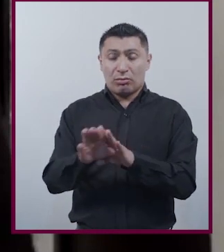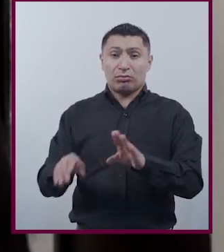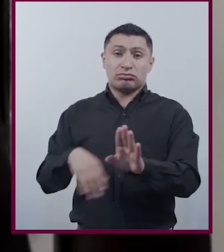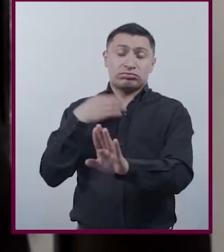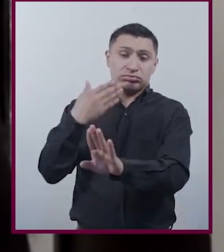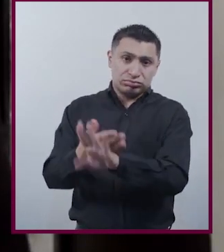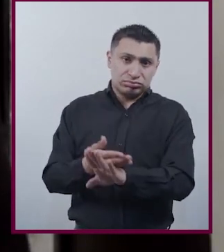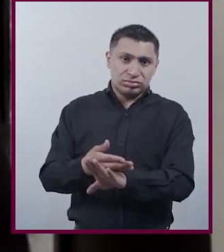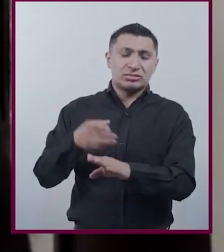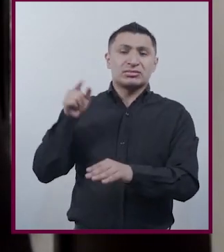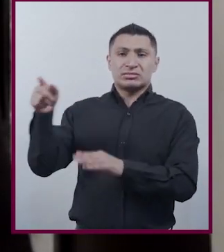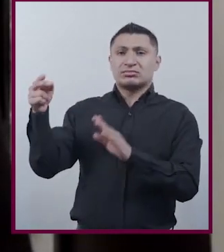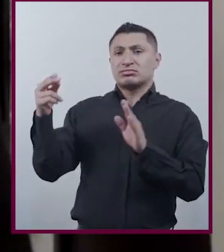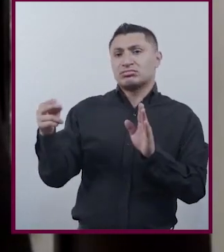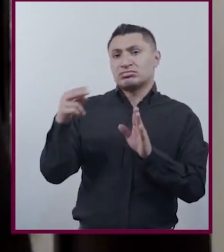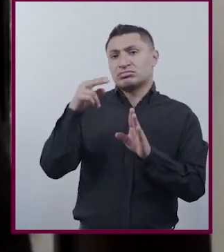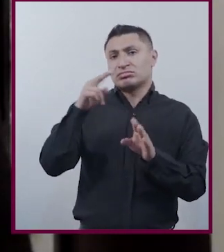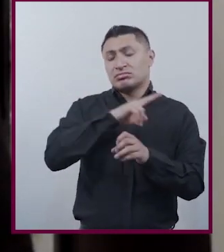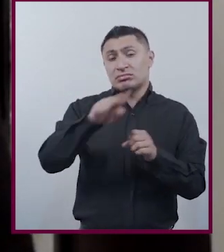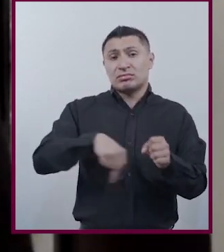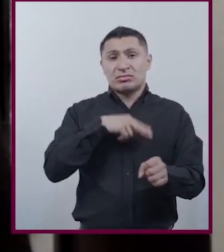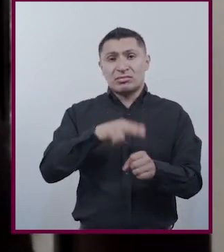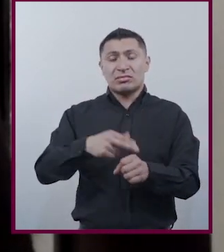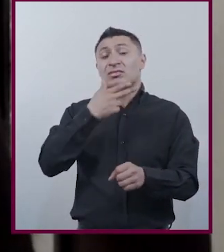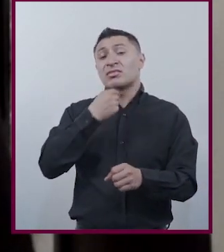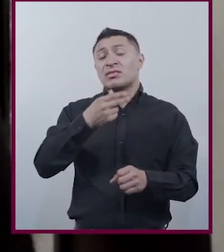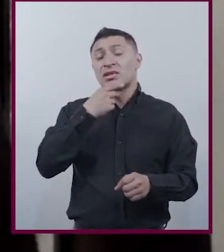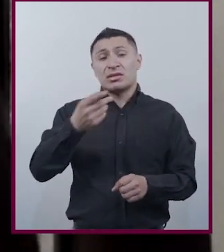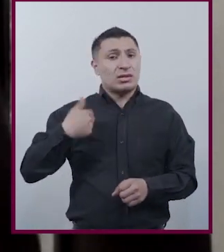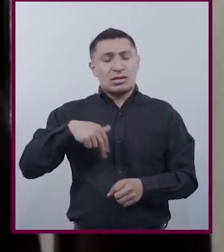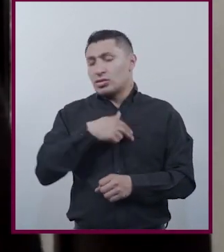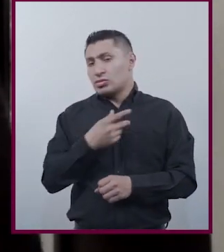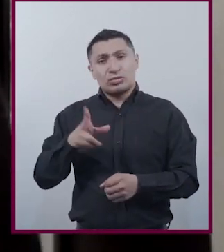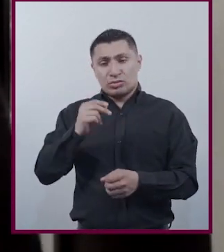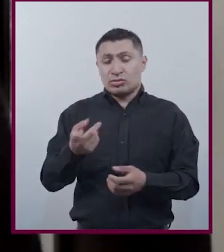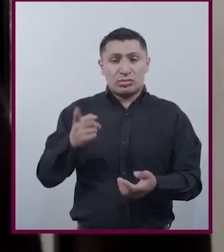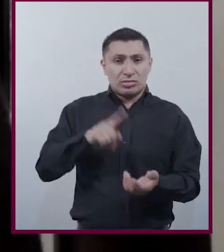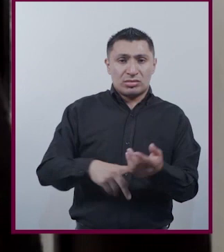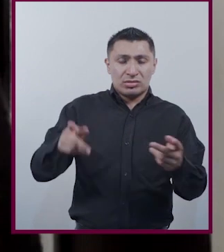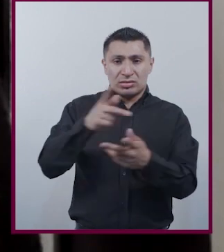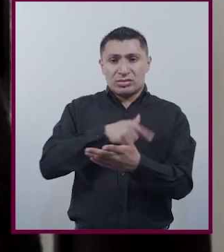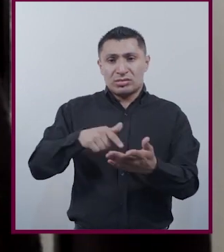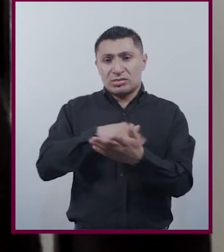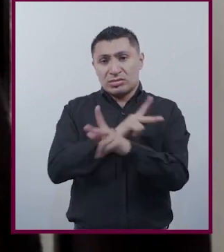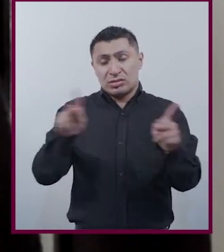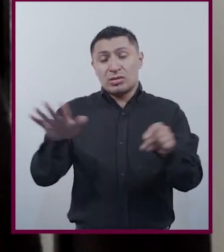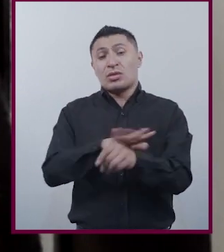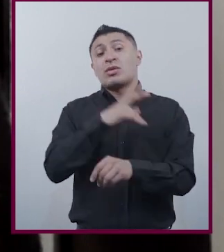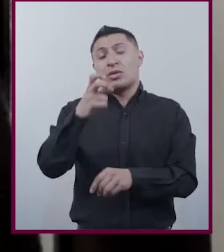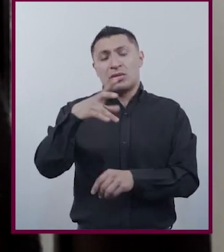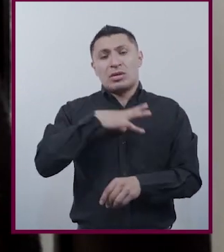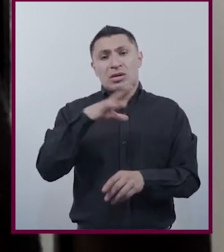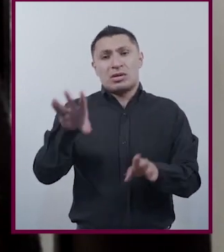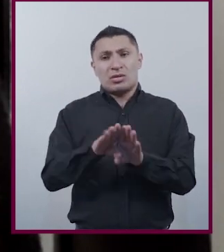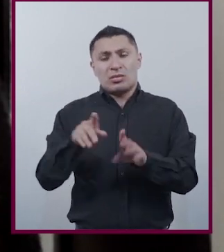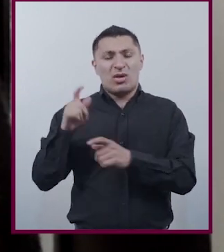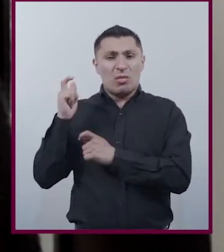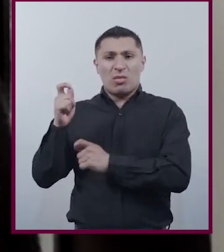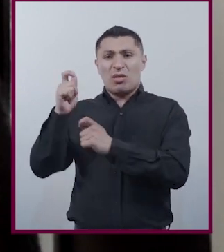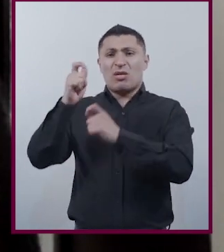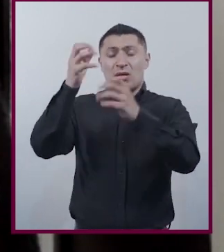normatividad Patriarcal Que nos dice Que no pertenecemos A ese espacio Por eso Las manifestaciones Tienen Una